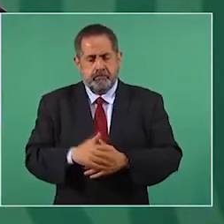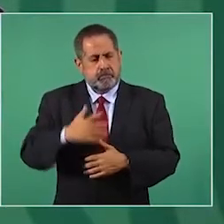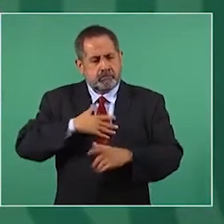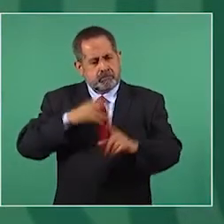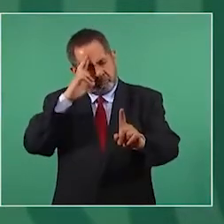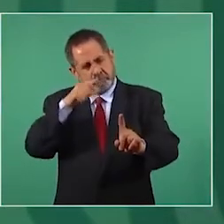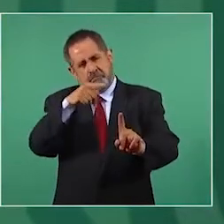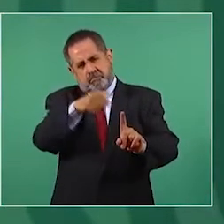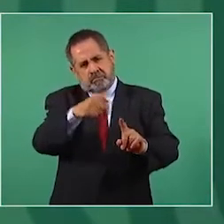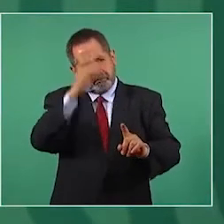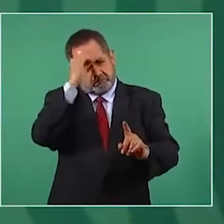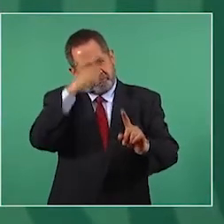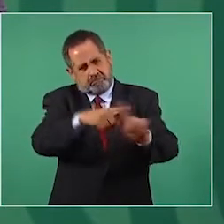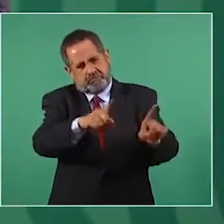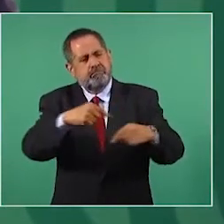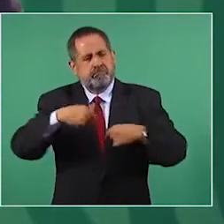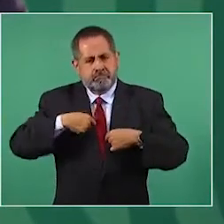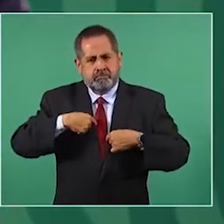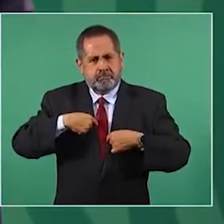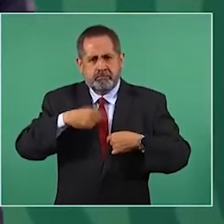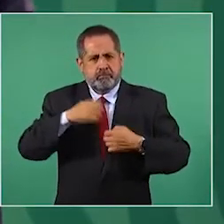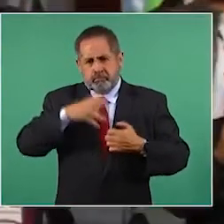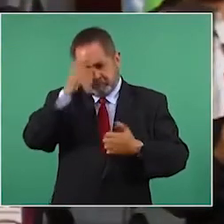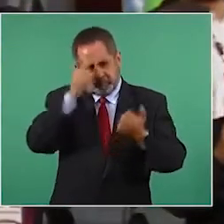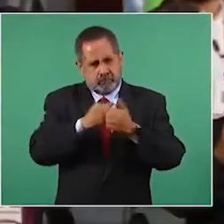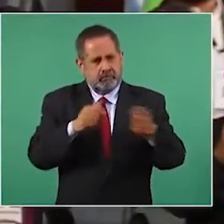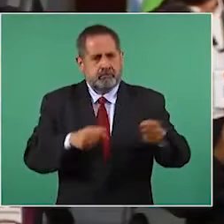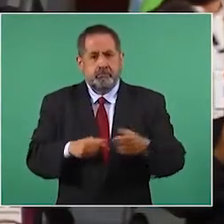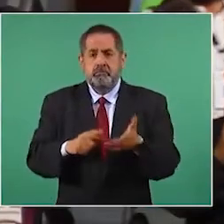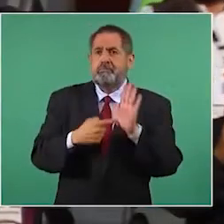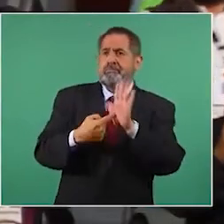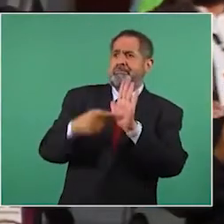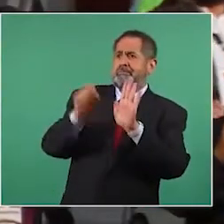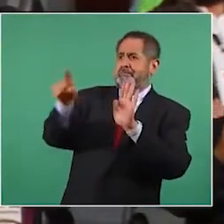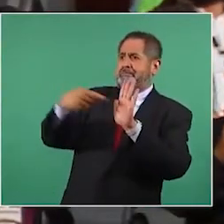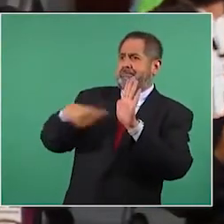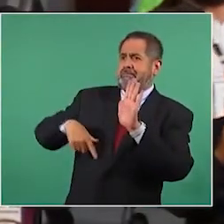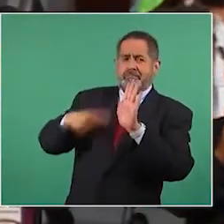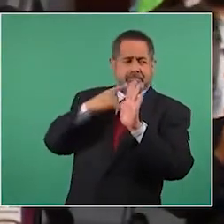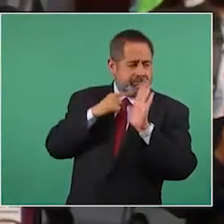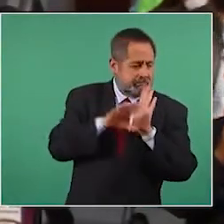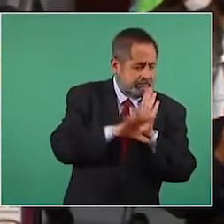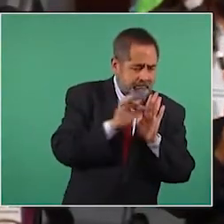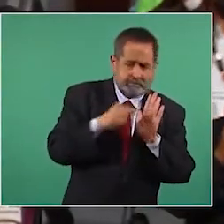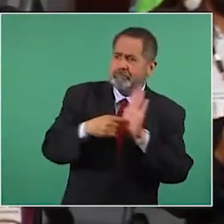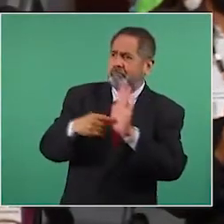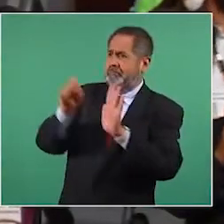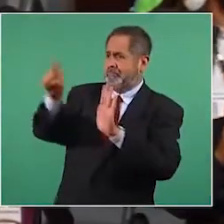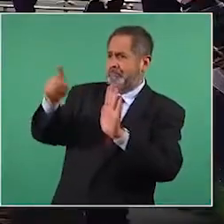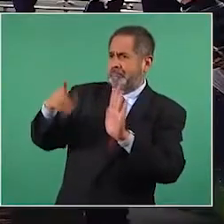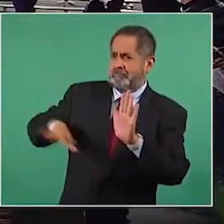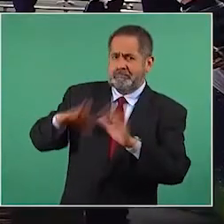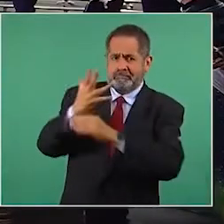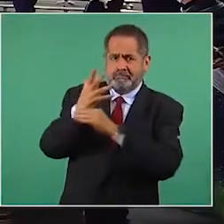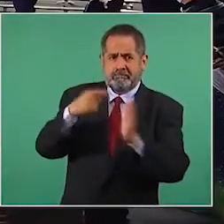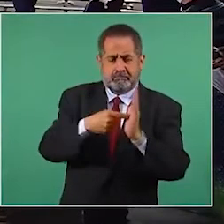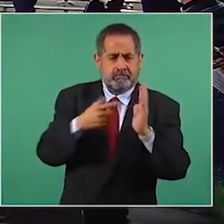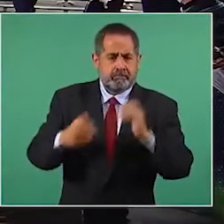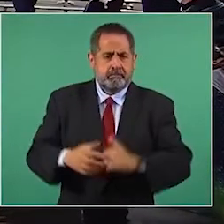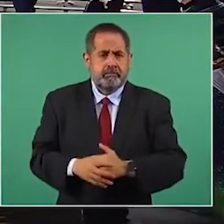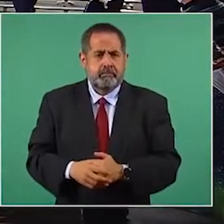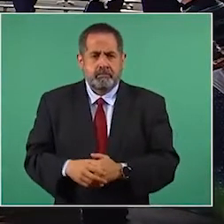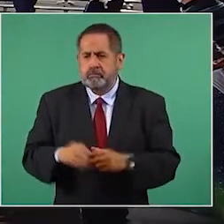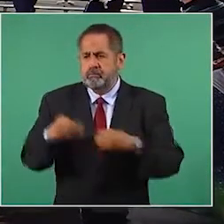respeto tu punto de vista, pero no lo comparto. Son sólo las cifras de su propio gobierno. Yo las saqué de cifras de su propio gobierno. Yo creo que